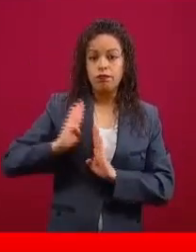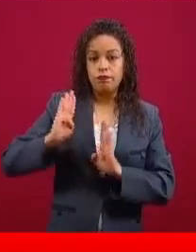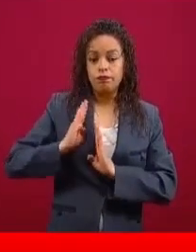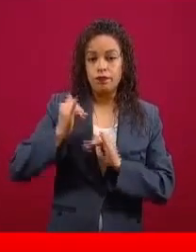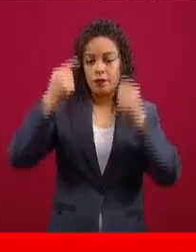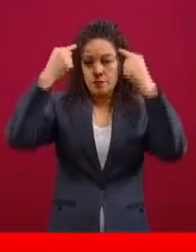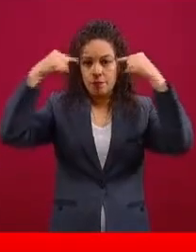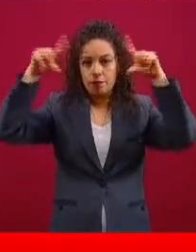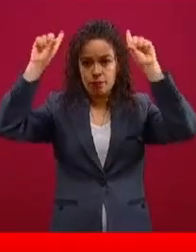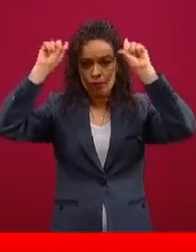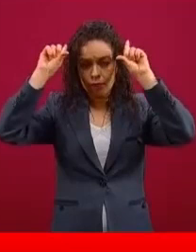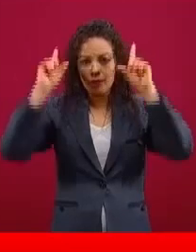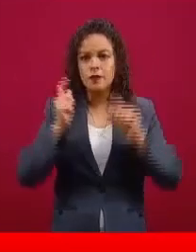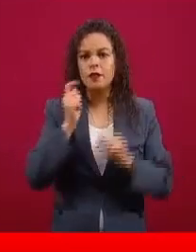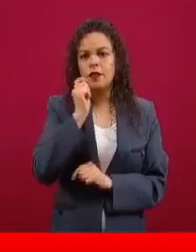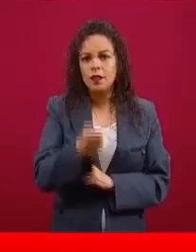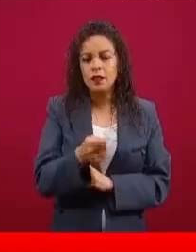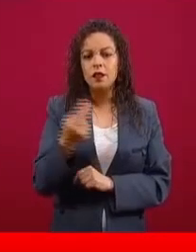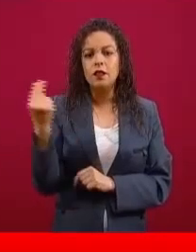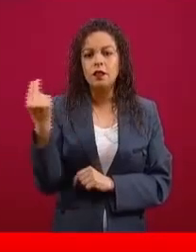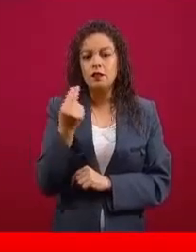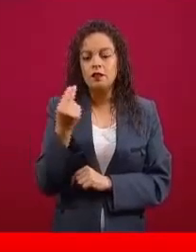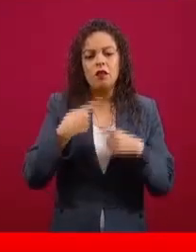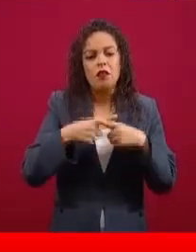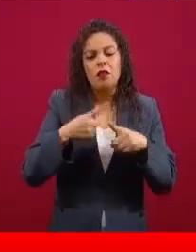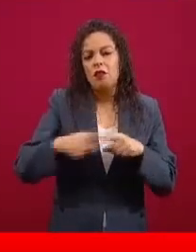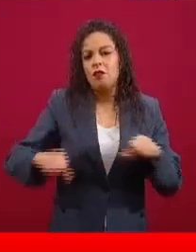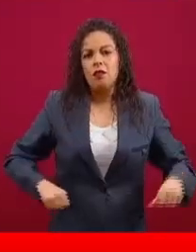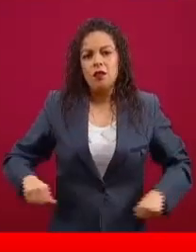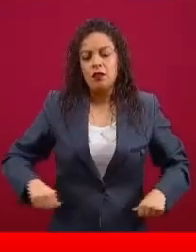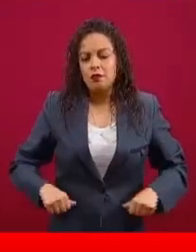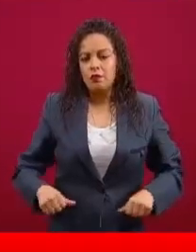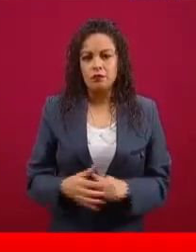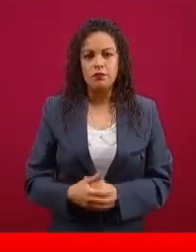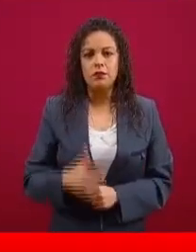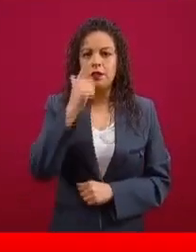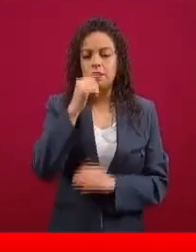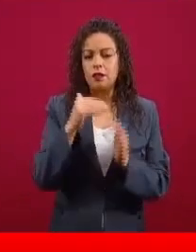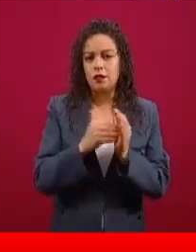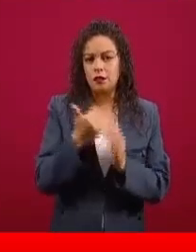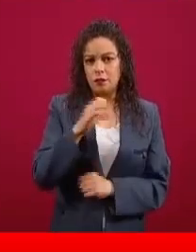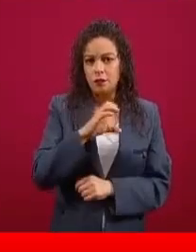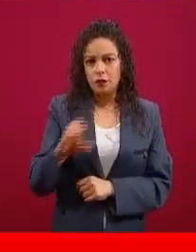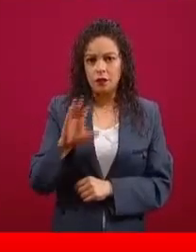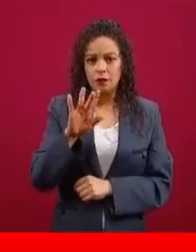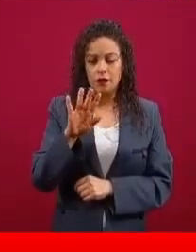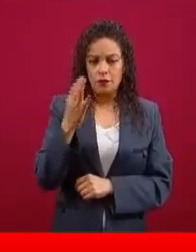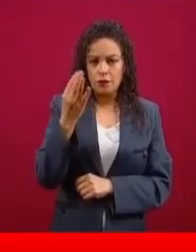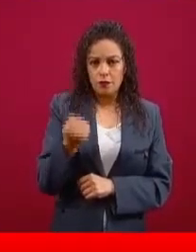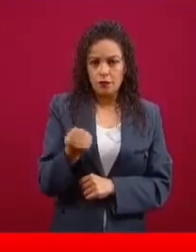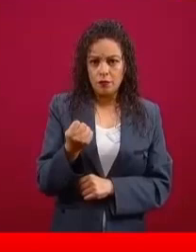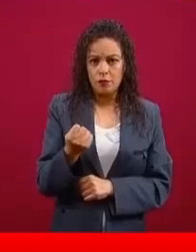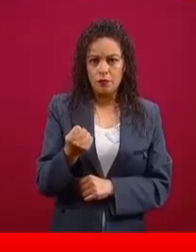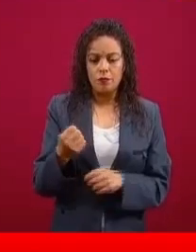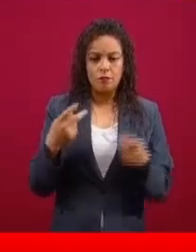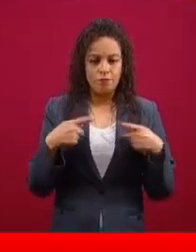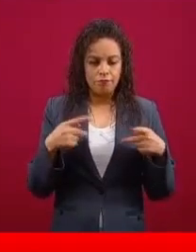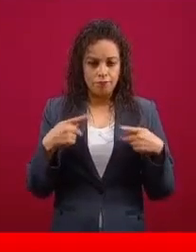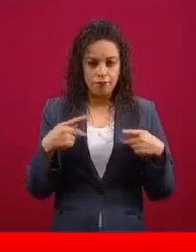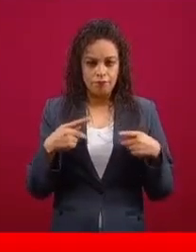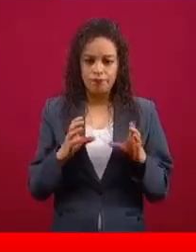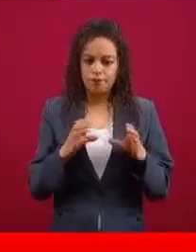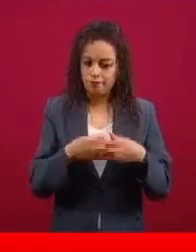navales, para cubrir diferentes servicios, tenemos siete mil 659 elementos.